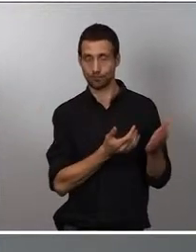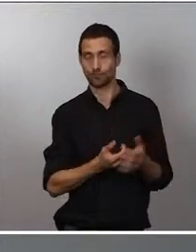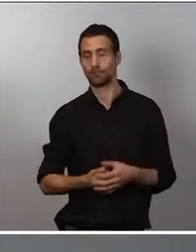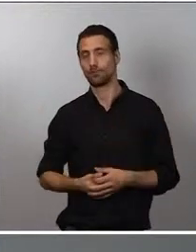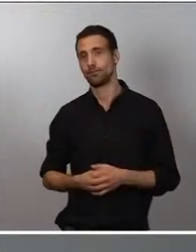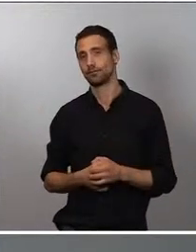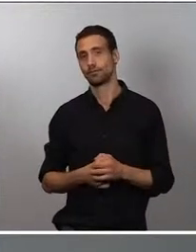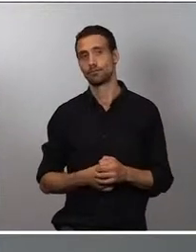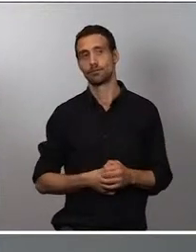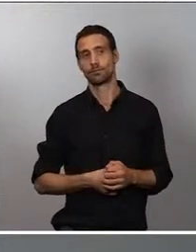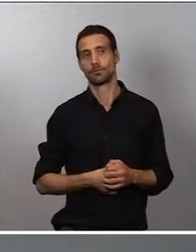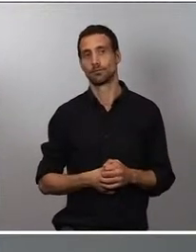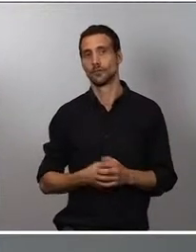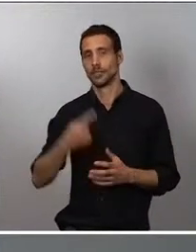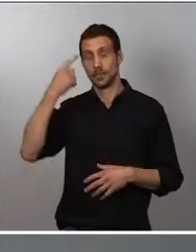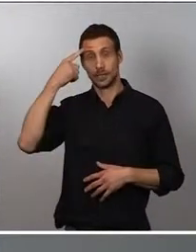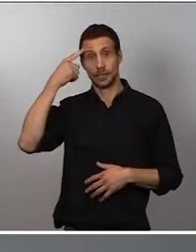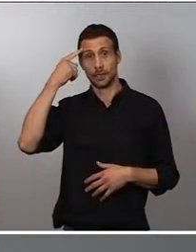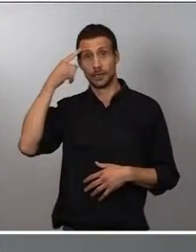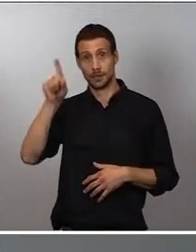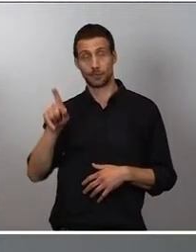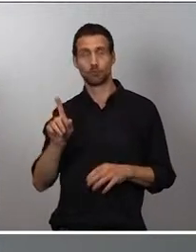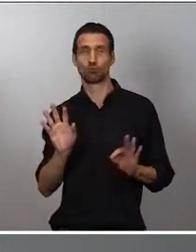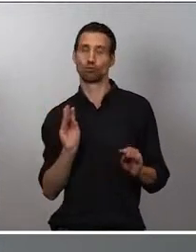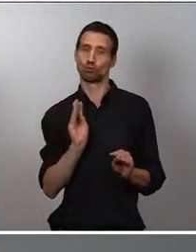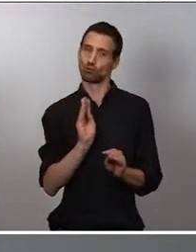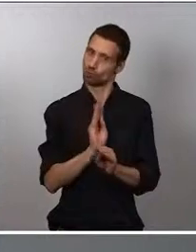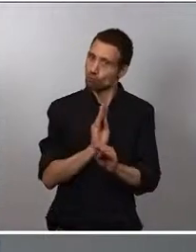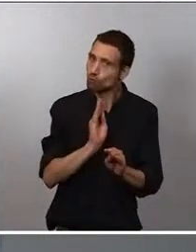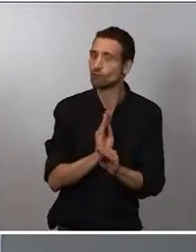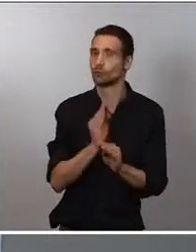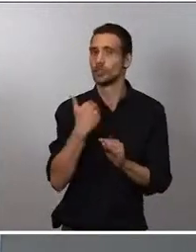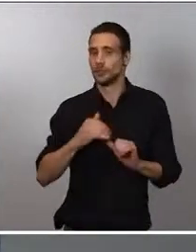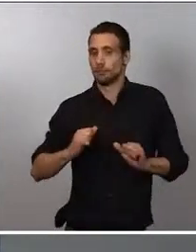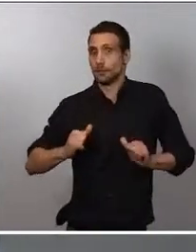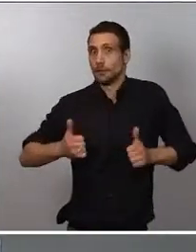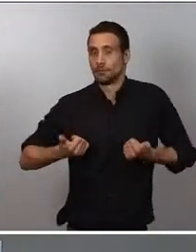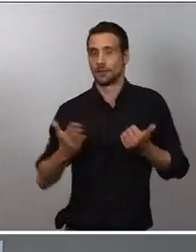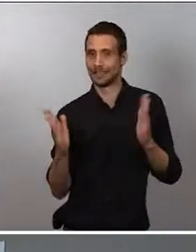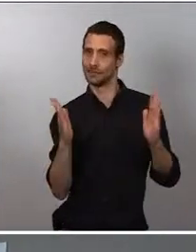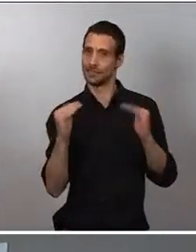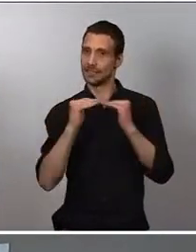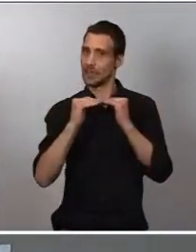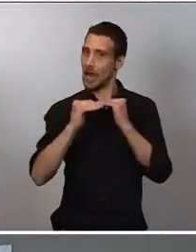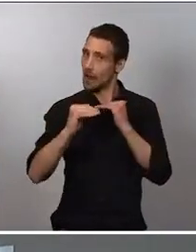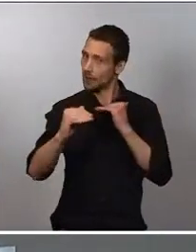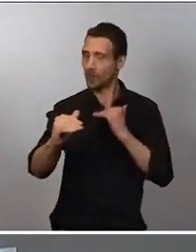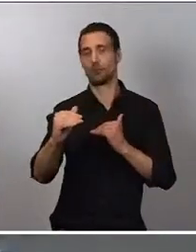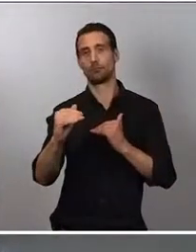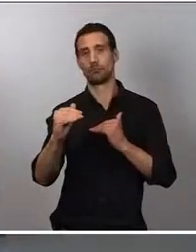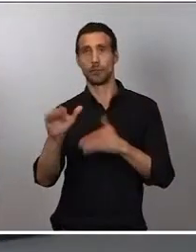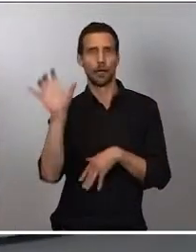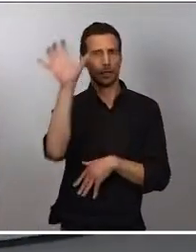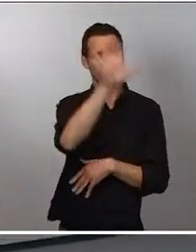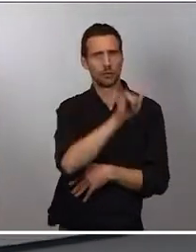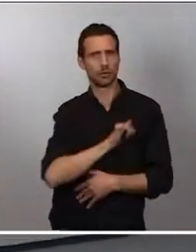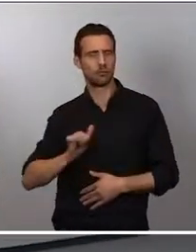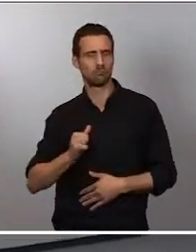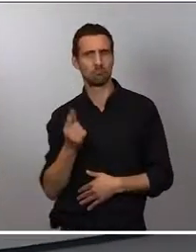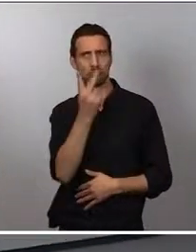cautela estamos entrando en una fase, digamos, de estabilización y en algunas comunidades autónomas con cierto, una cierta